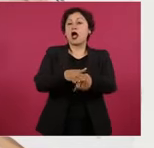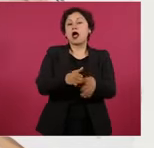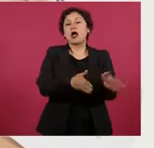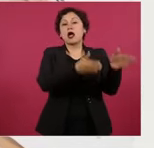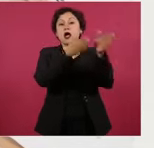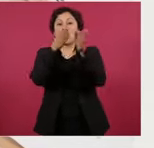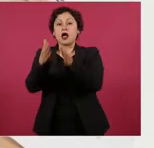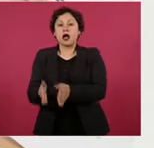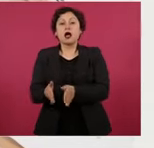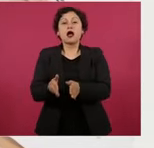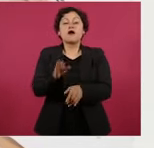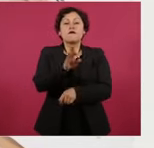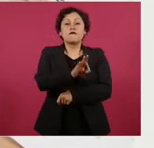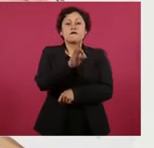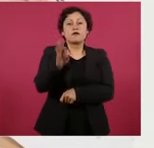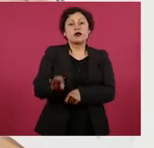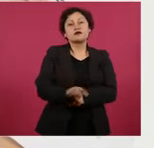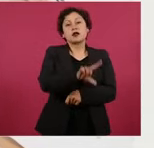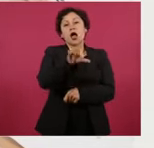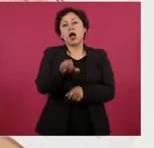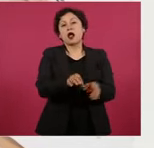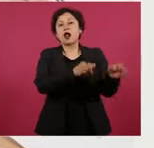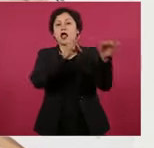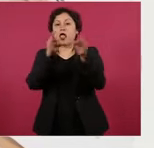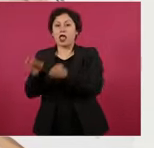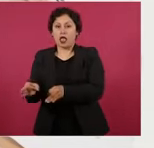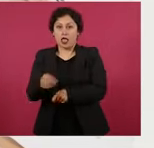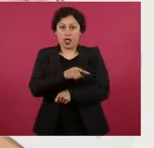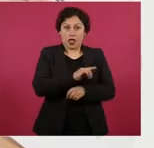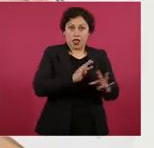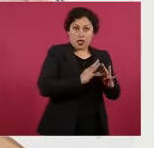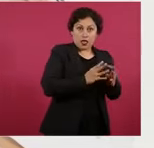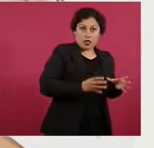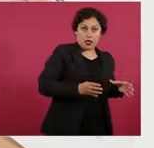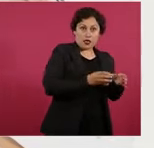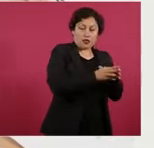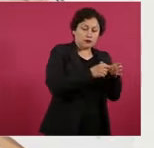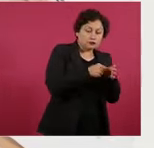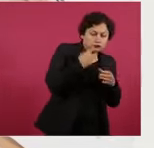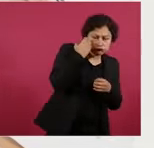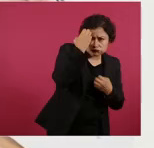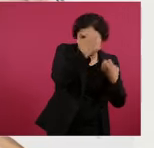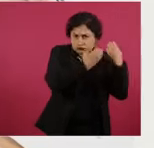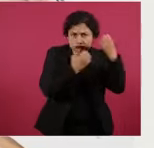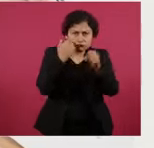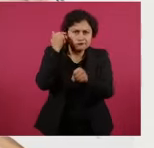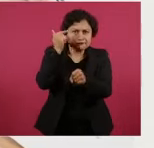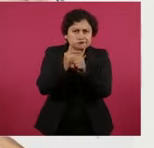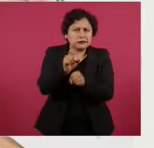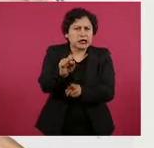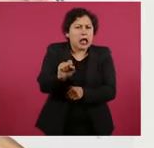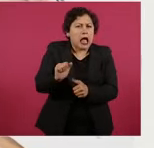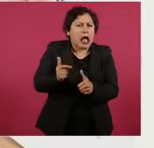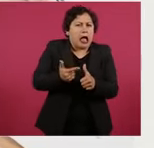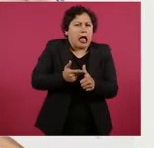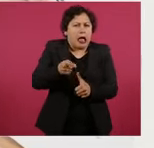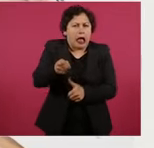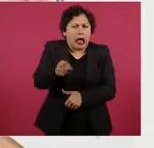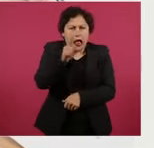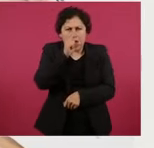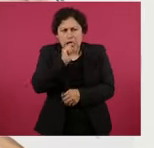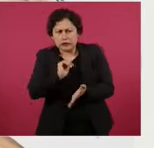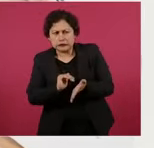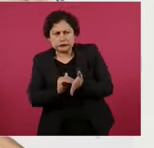de Disciplina puede detectar que hubo o que está habiendo dilación en la resolución de un